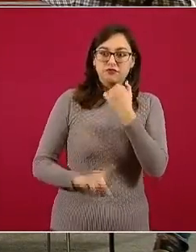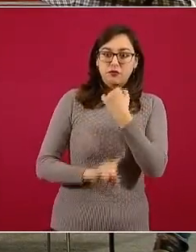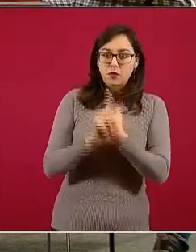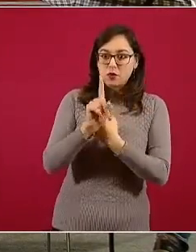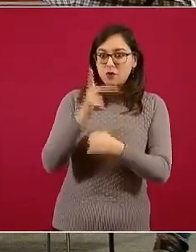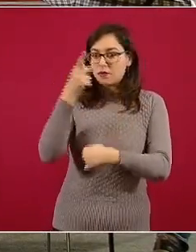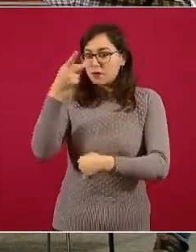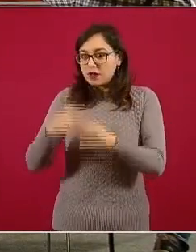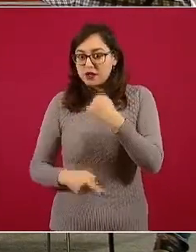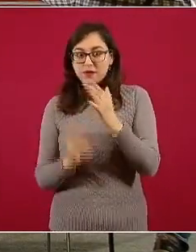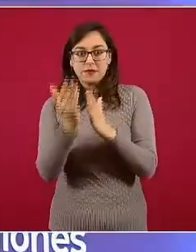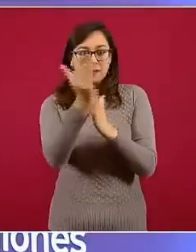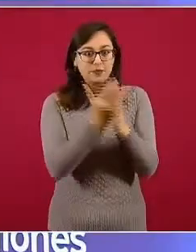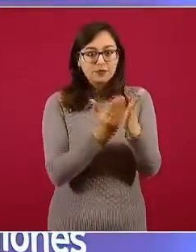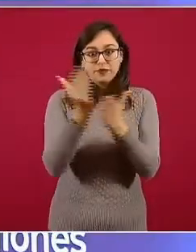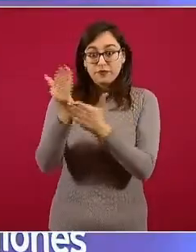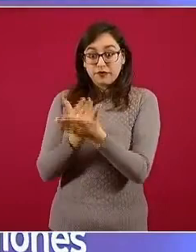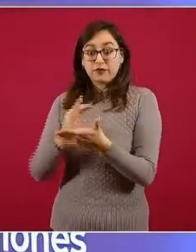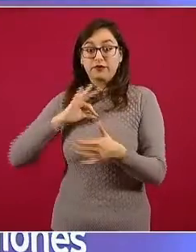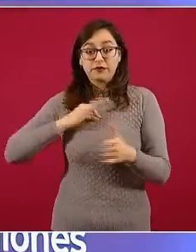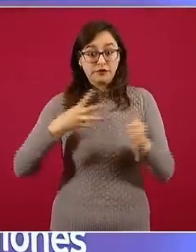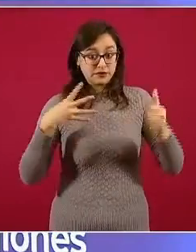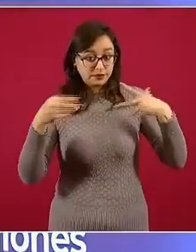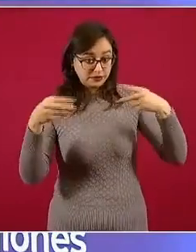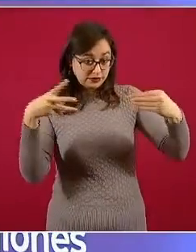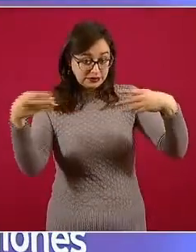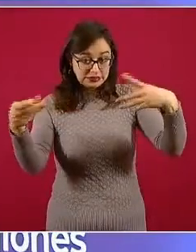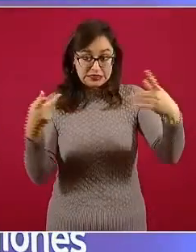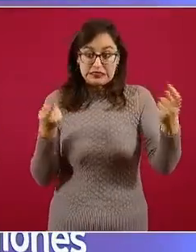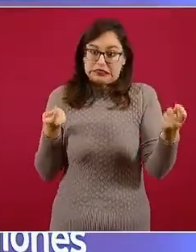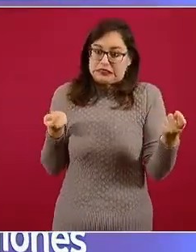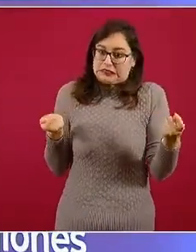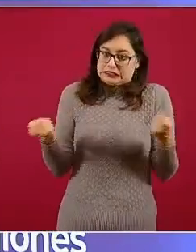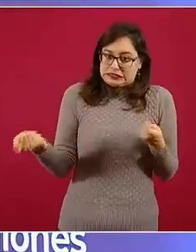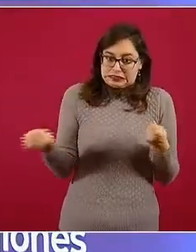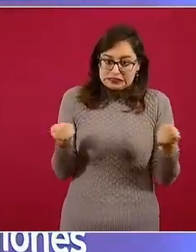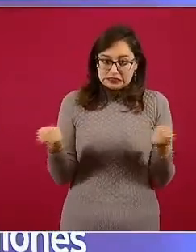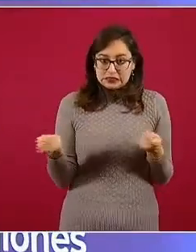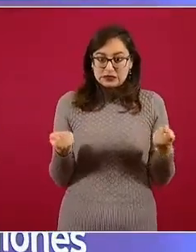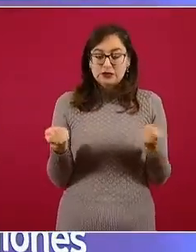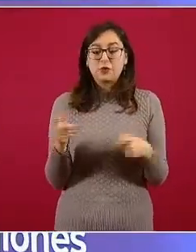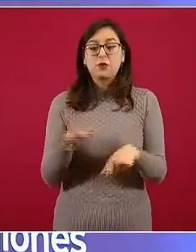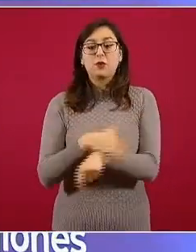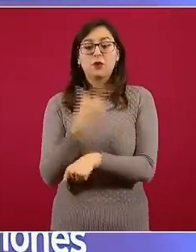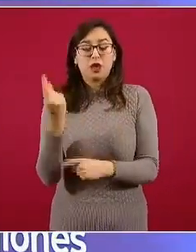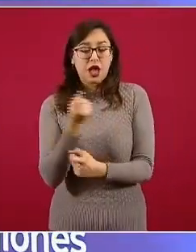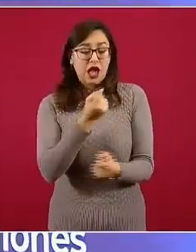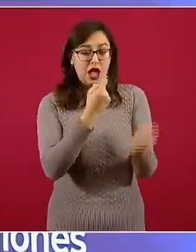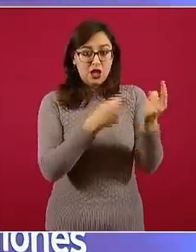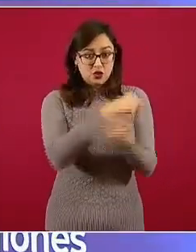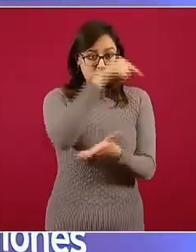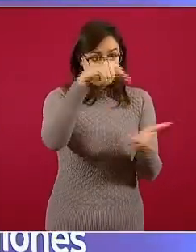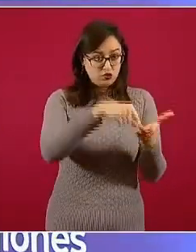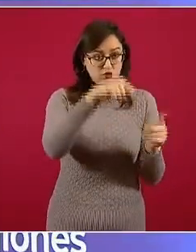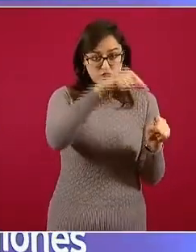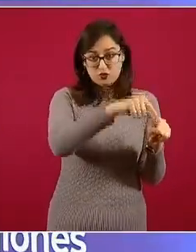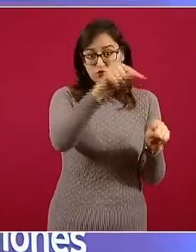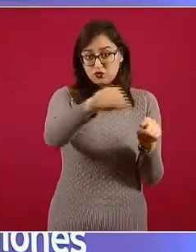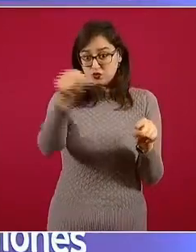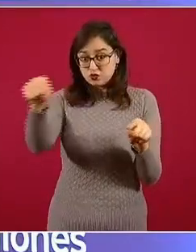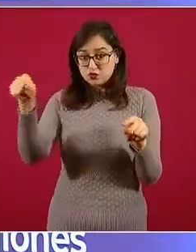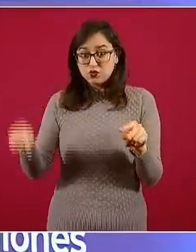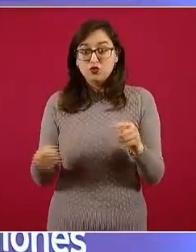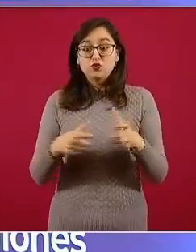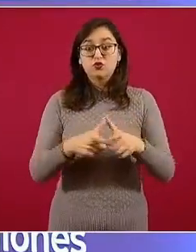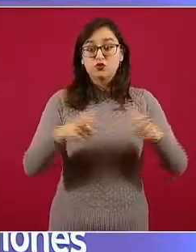poder también tratar de controlar para que el incremento que se está viendo en algunas zonas del país en hospitalizaciones pueda